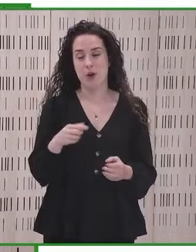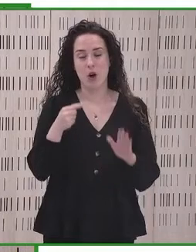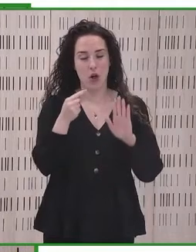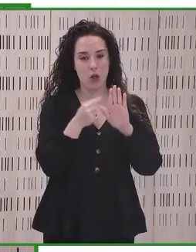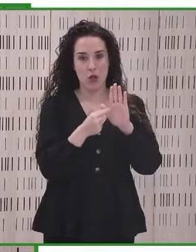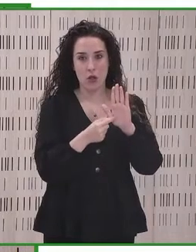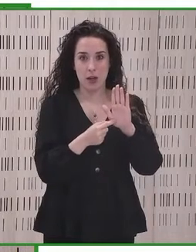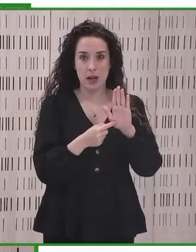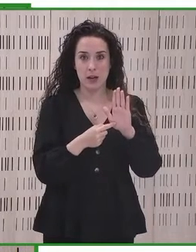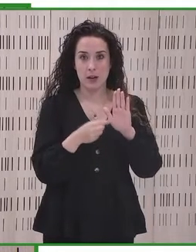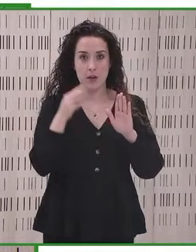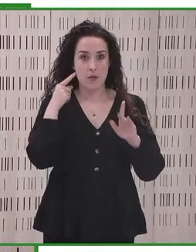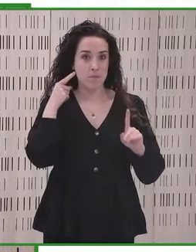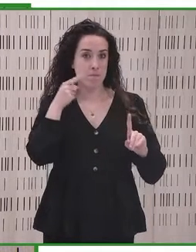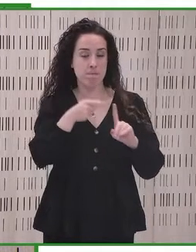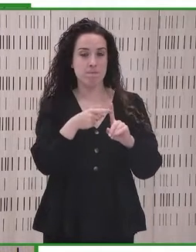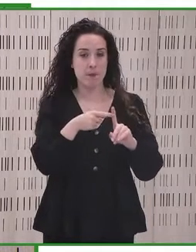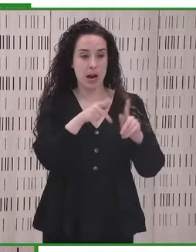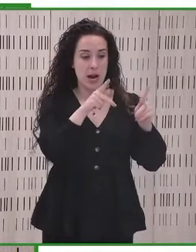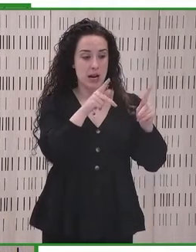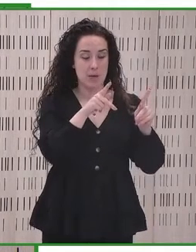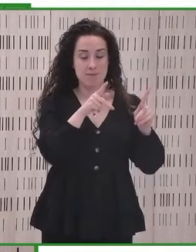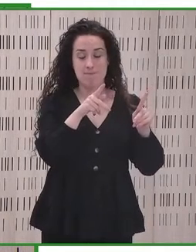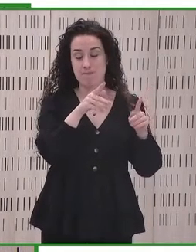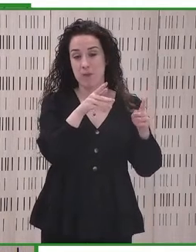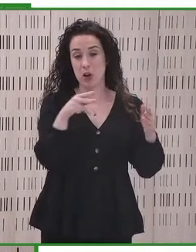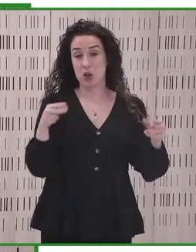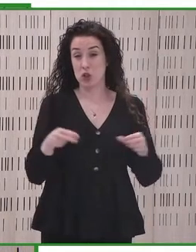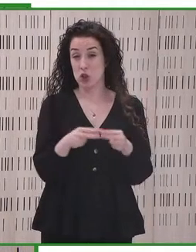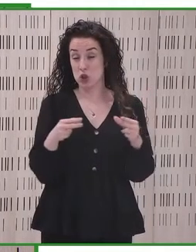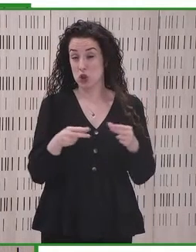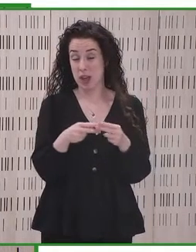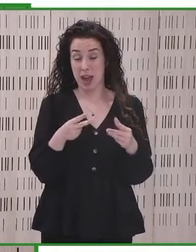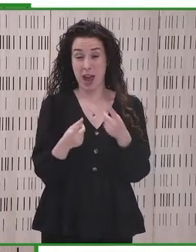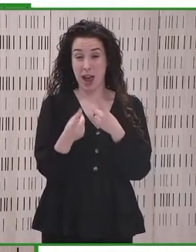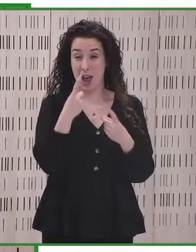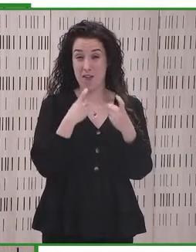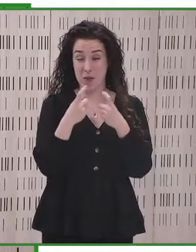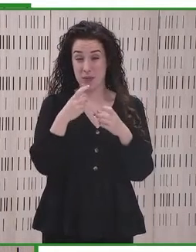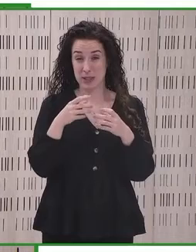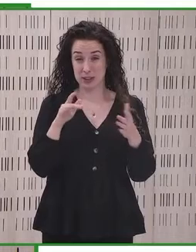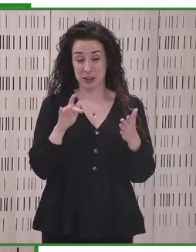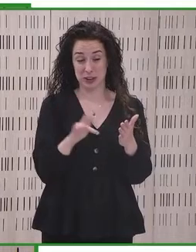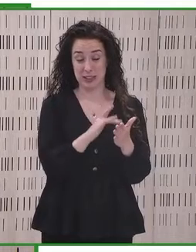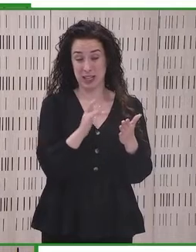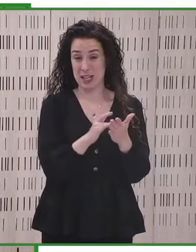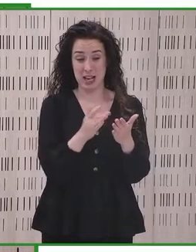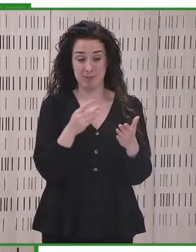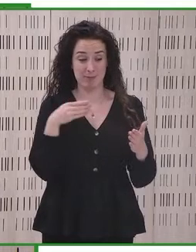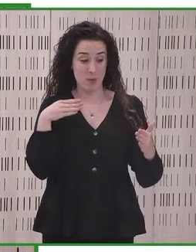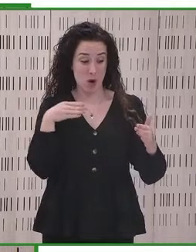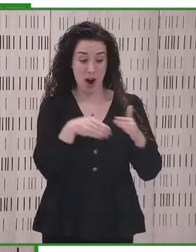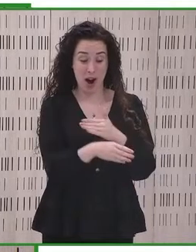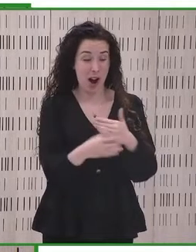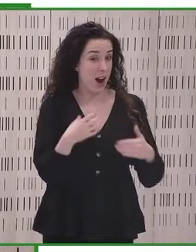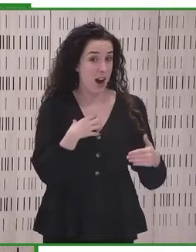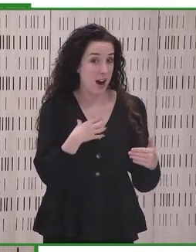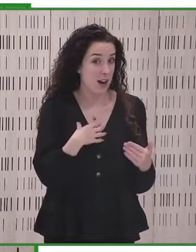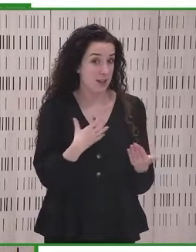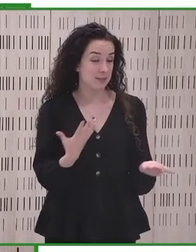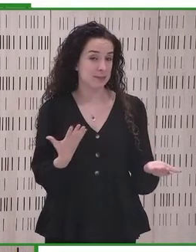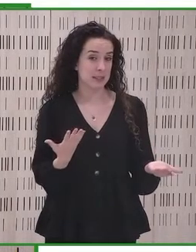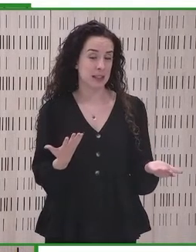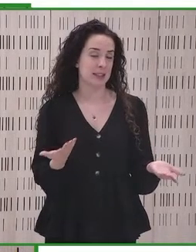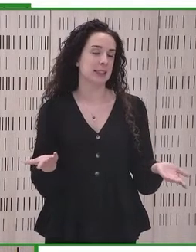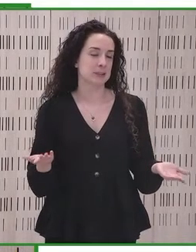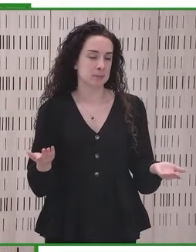para acceder a la sociedad de la información. Algo se tendrá que hacer también ahí, en todo ese